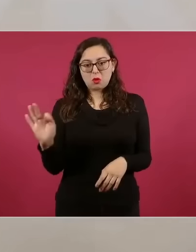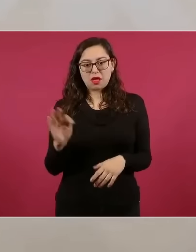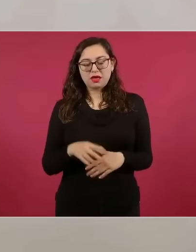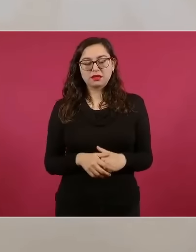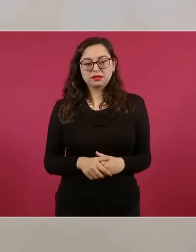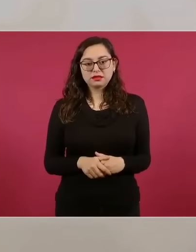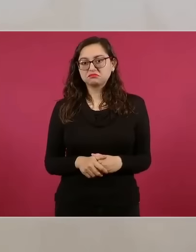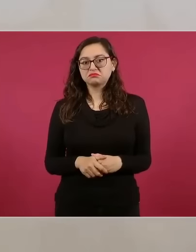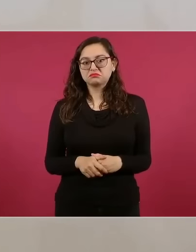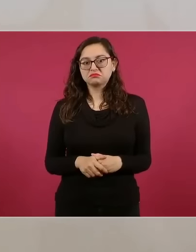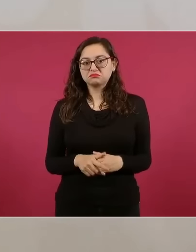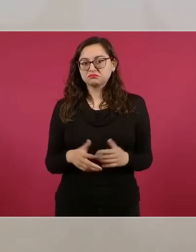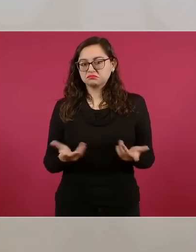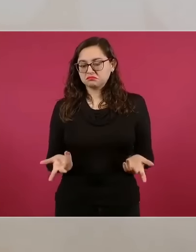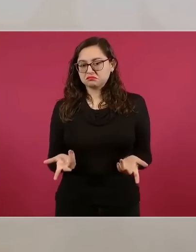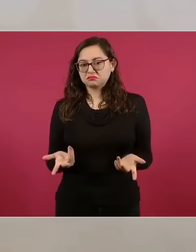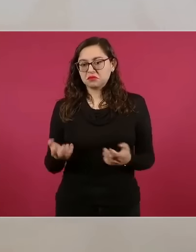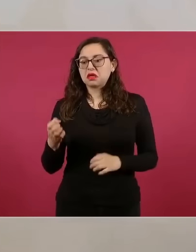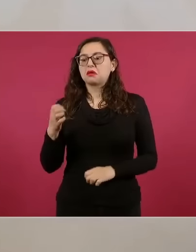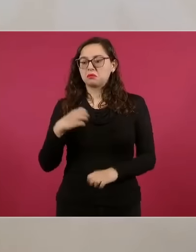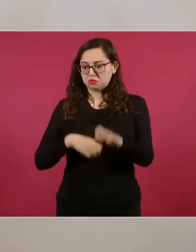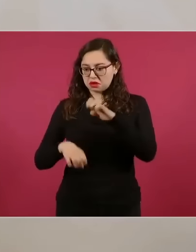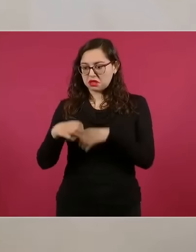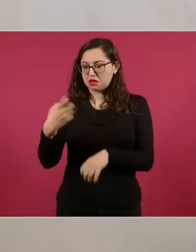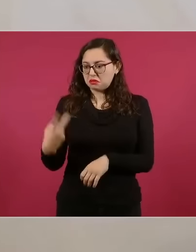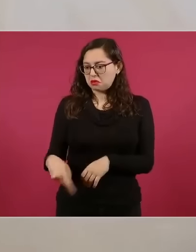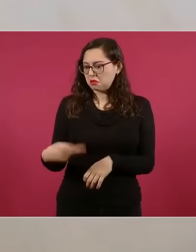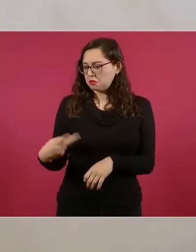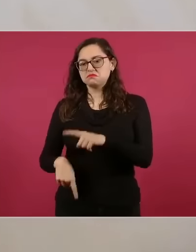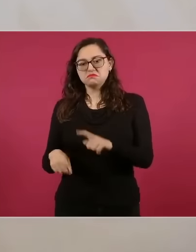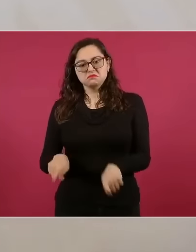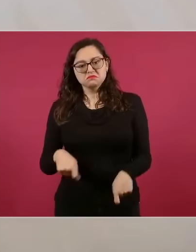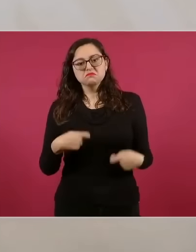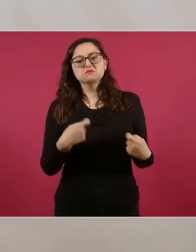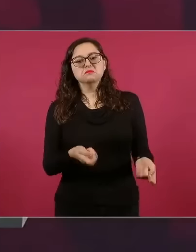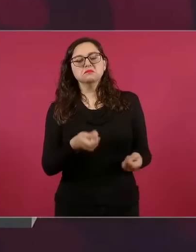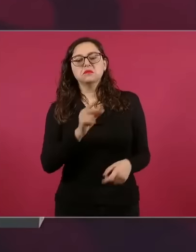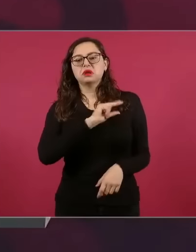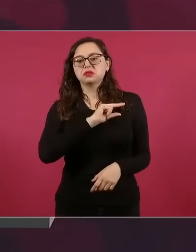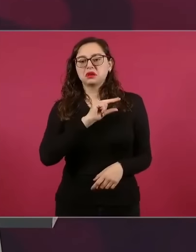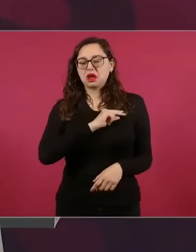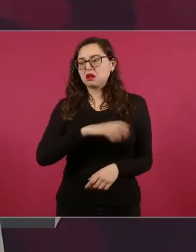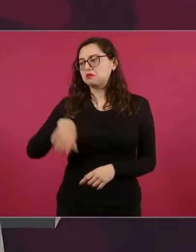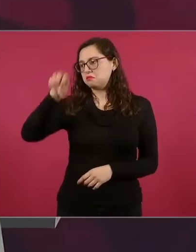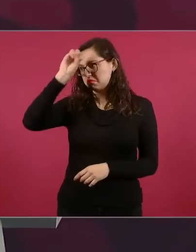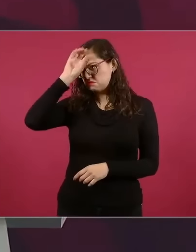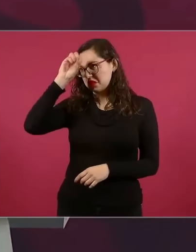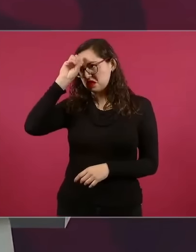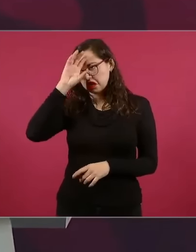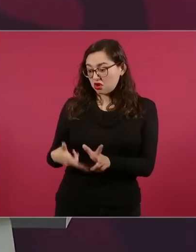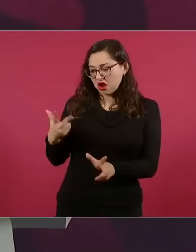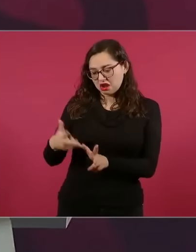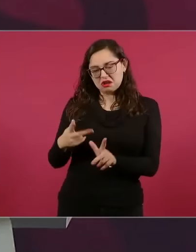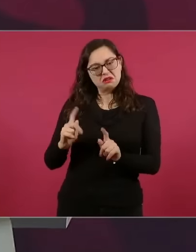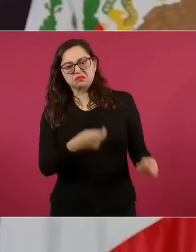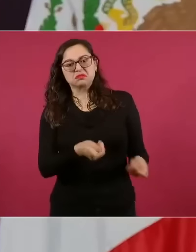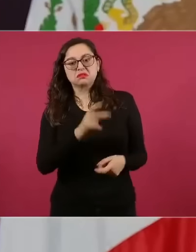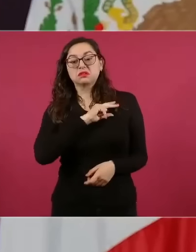se privatizara. Entregaron las empresas públicas, entregaron las minas, entregaron los ferrocarriles,